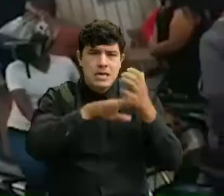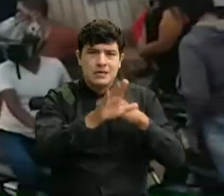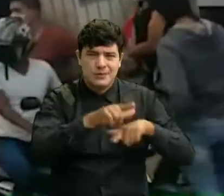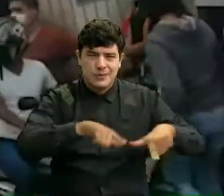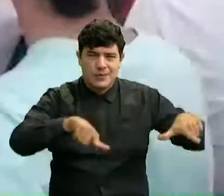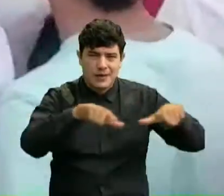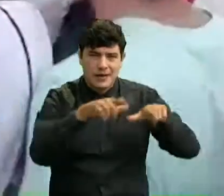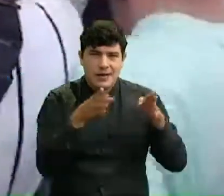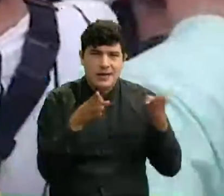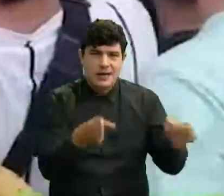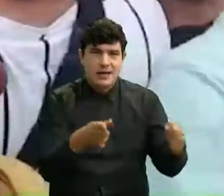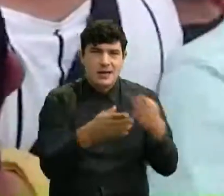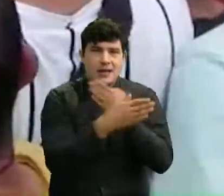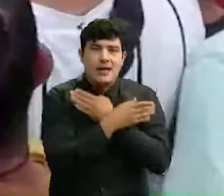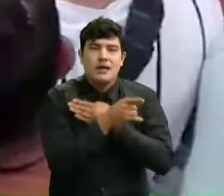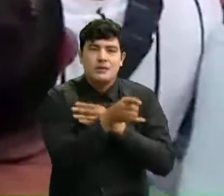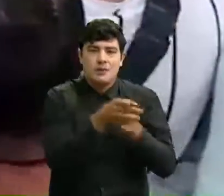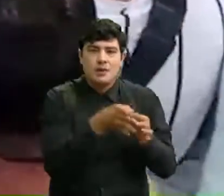central de Locaña.